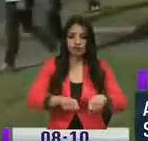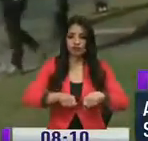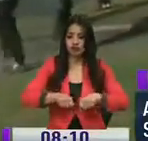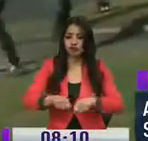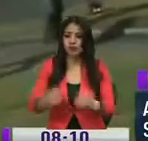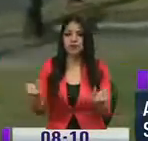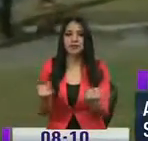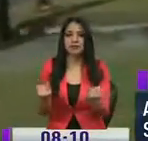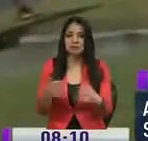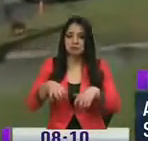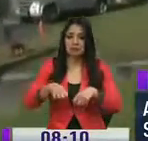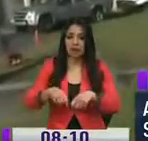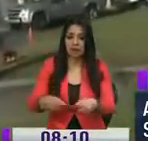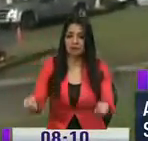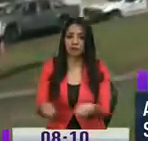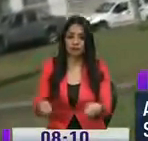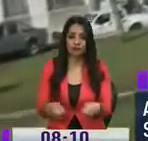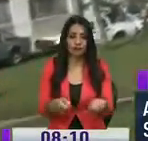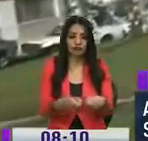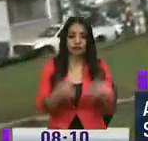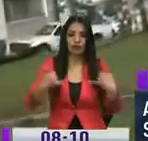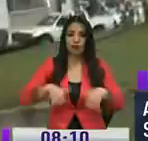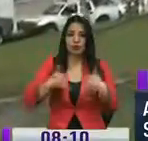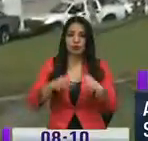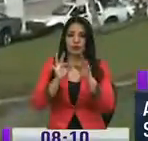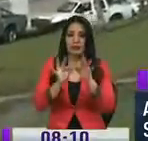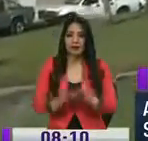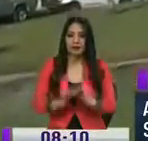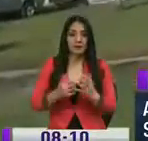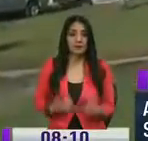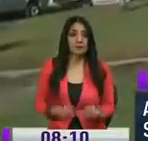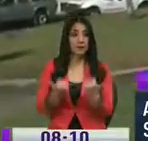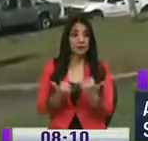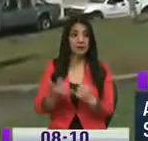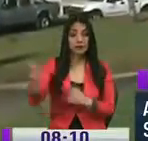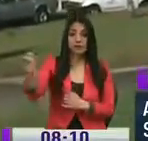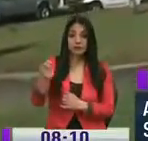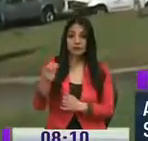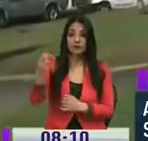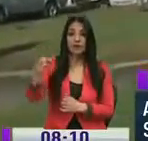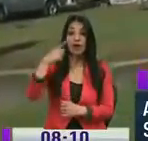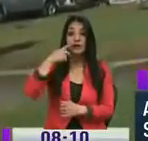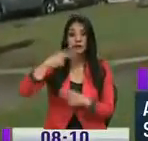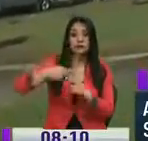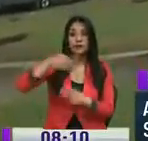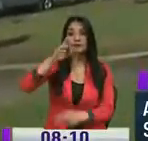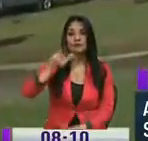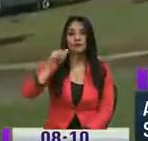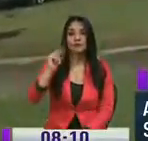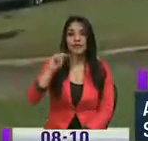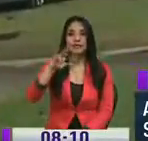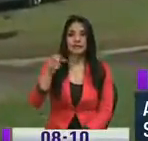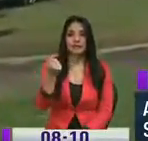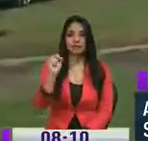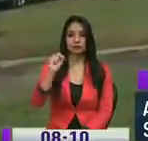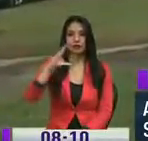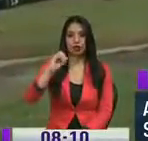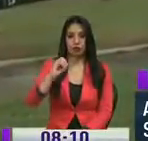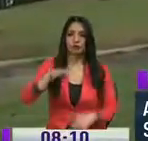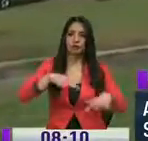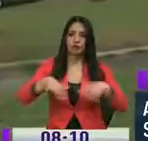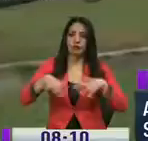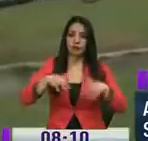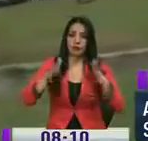supuesto, también arreglando los juegos infantiles. Vamos a hablar con Francisco, quien es el coordinador y el representante de las áreas